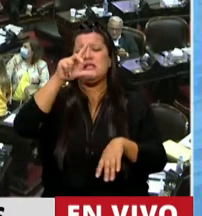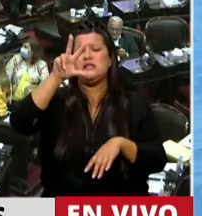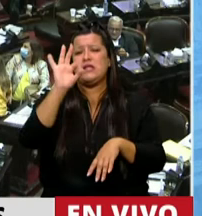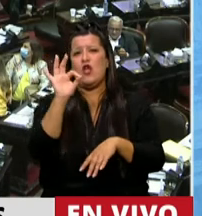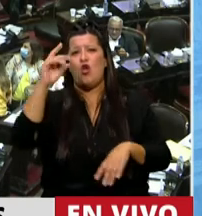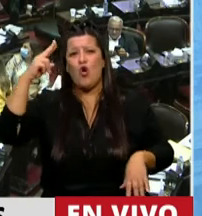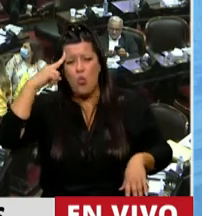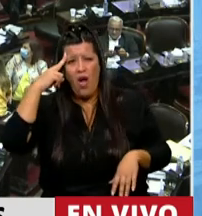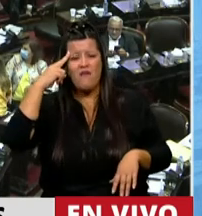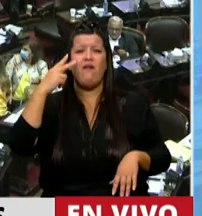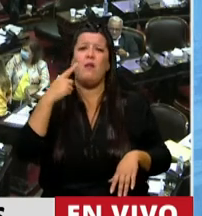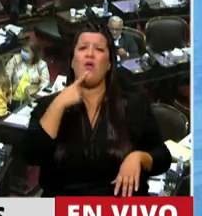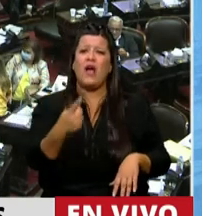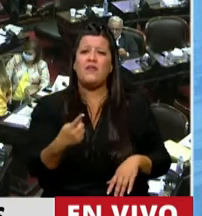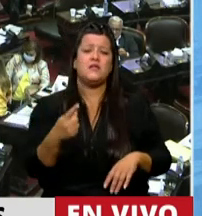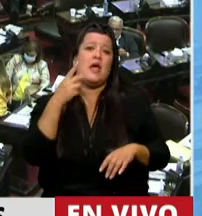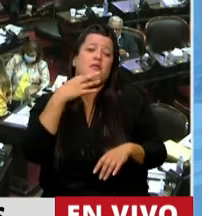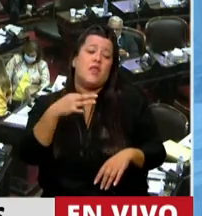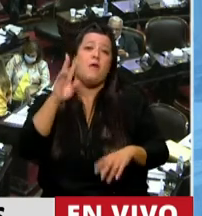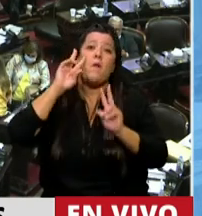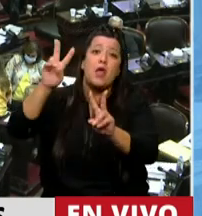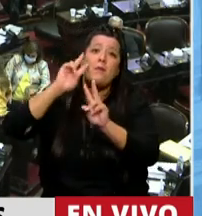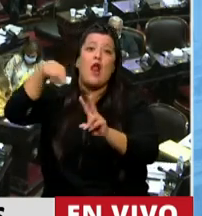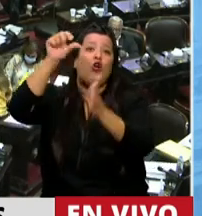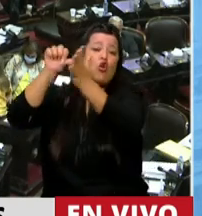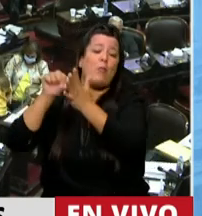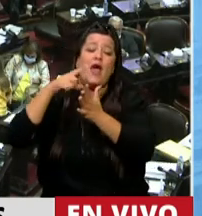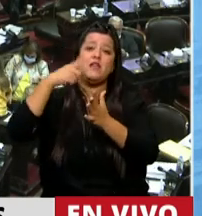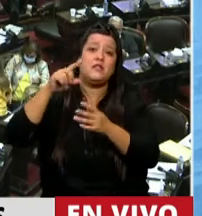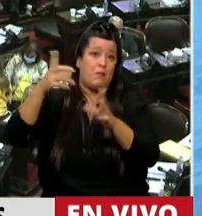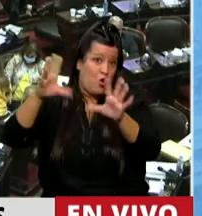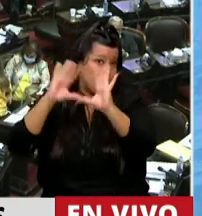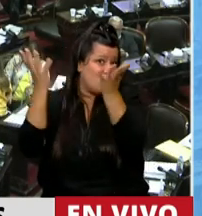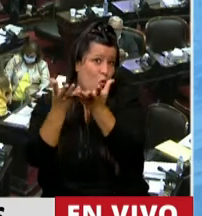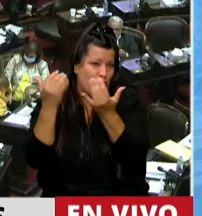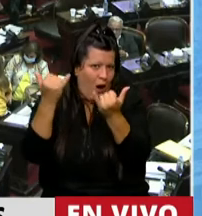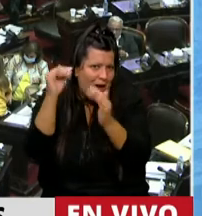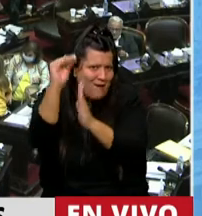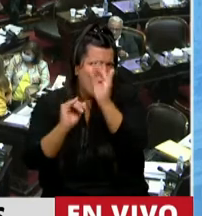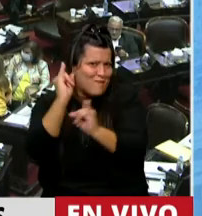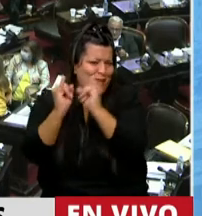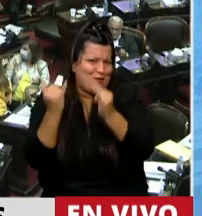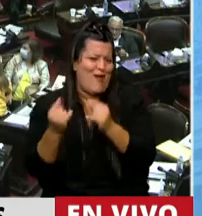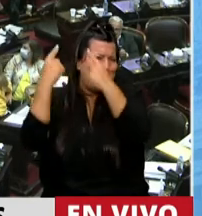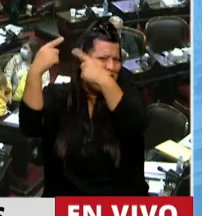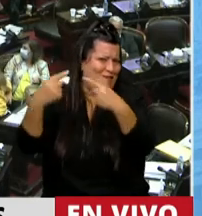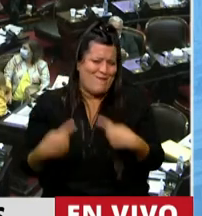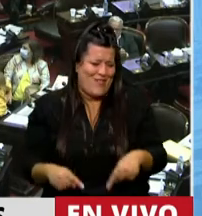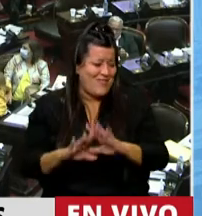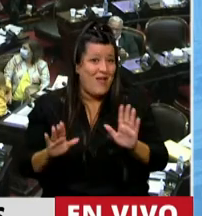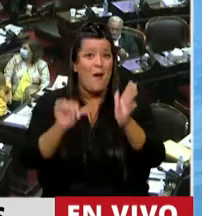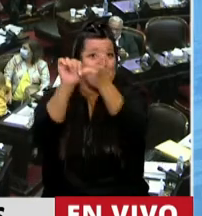esto porque cuando se dice muchas veces que hay mirar el mundo, hay que mirar el mundo y todo lo demás, bueno, en el mundo, acá están los datos. Todos estos